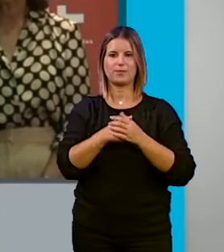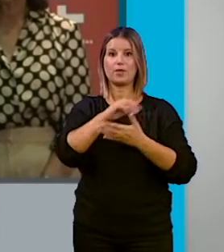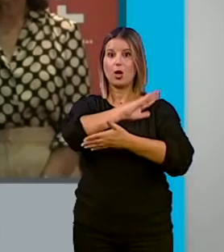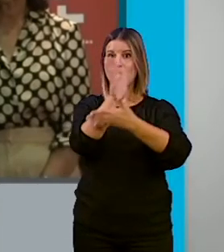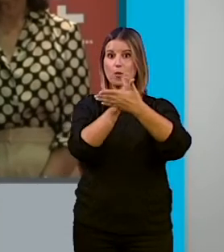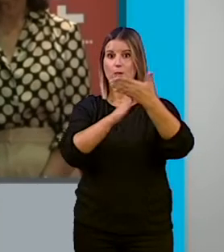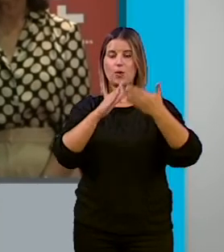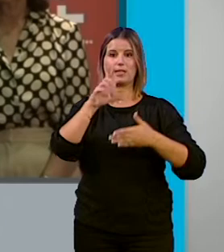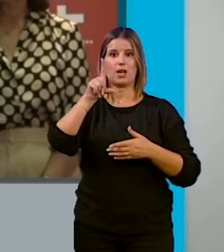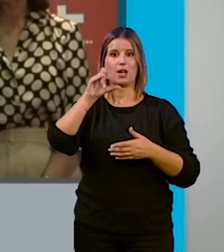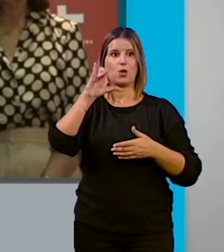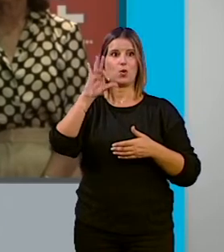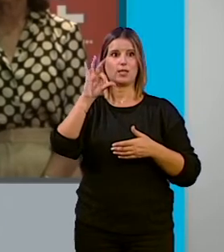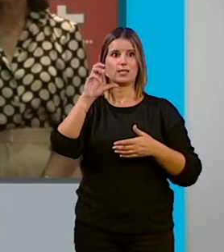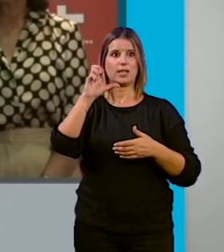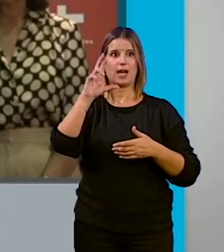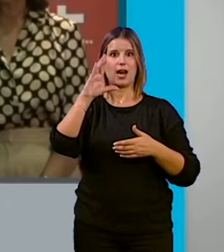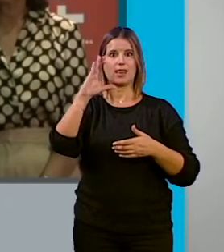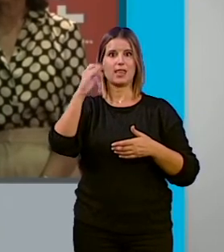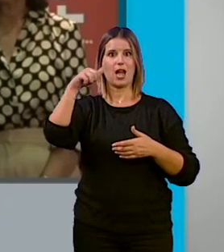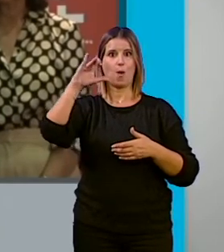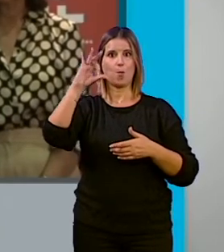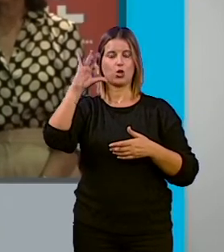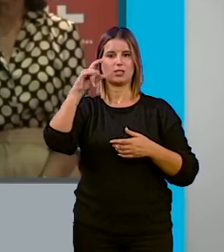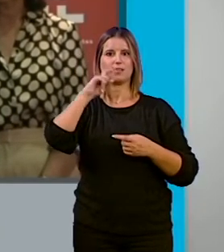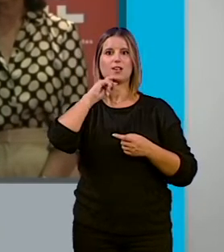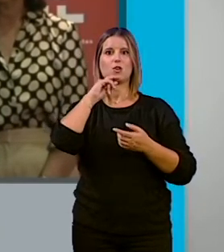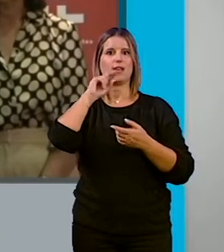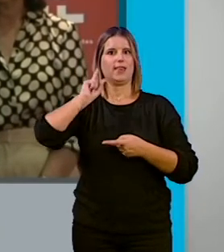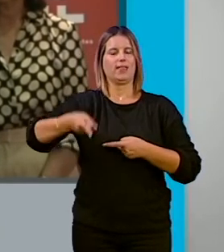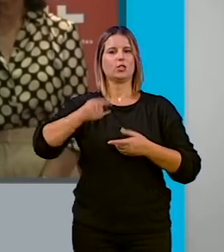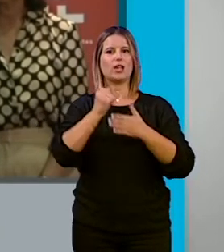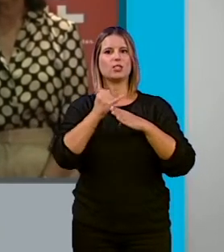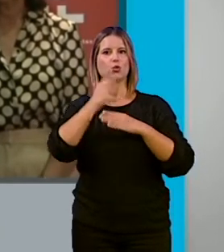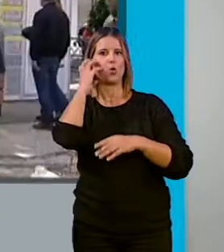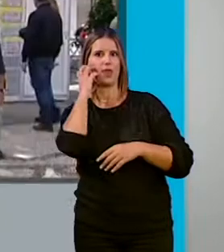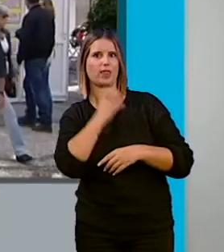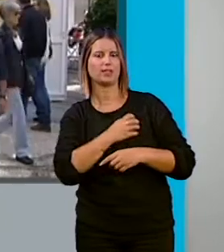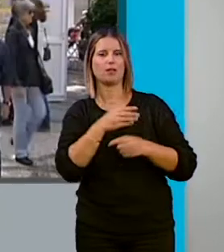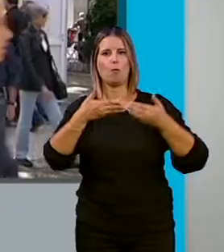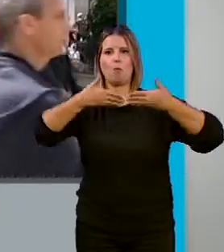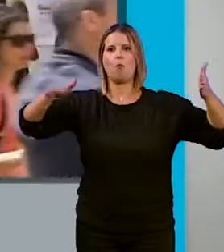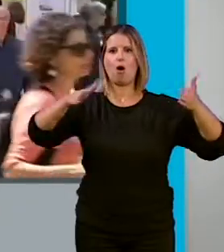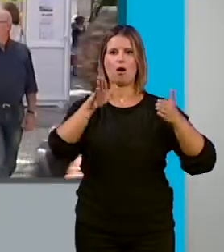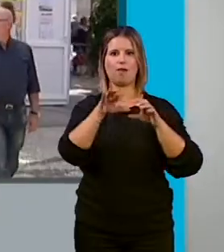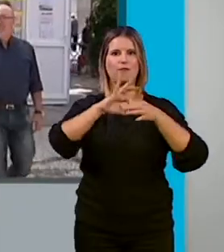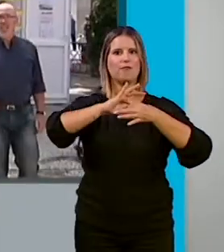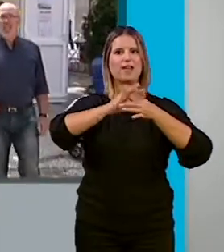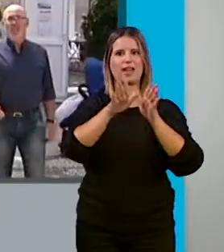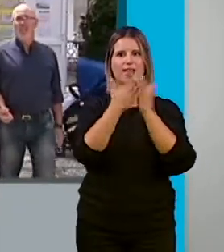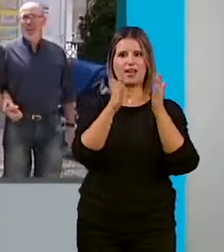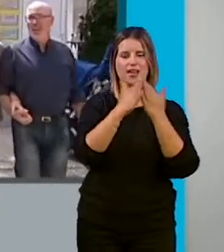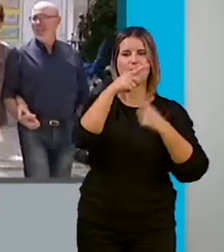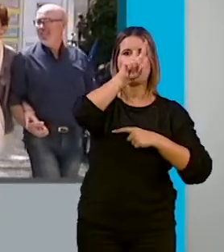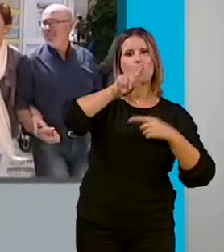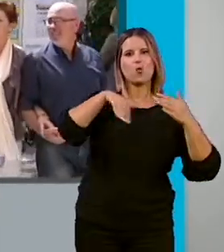granadino Luis García Montero, director del Instituto Cervantes, dará el pregón de salida de la Feria del Libro de Granada, que se celebrará del 1 al 10 de octubre